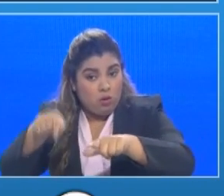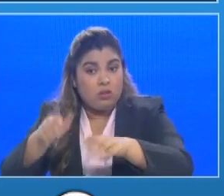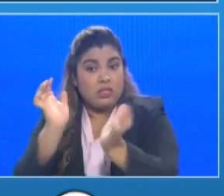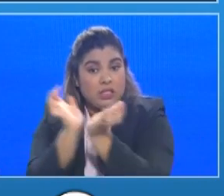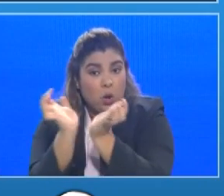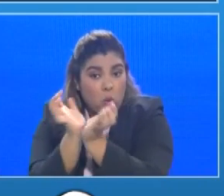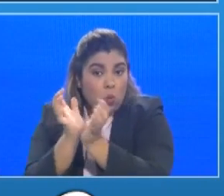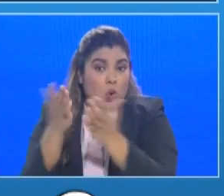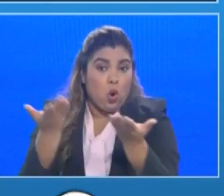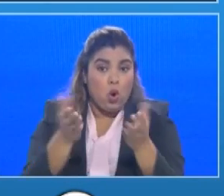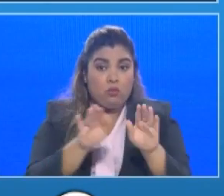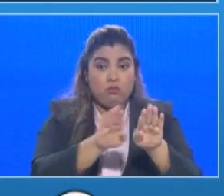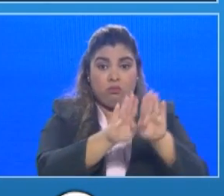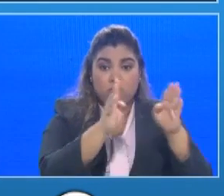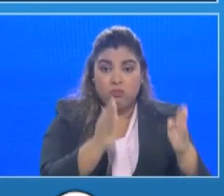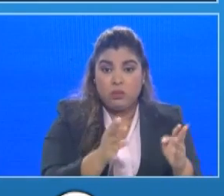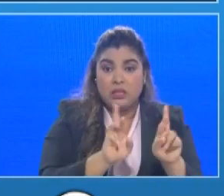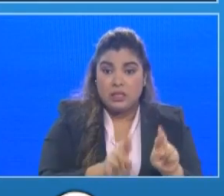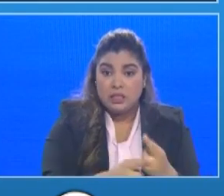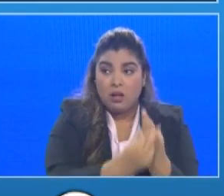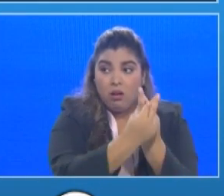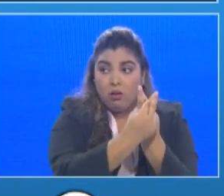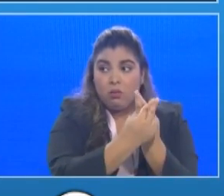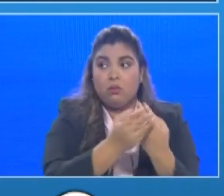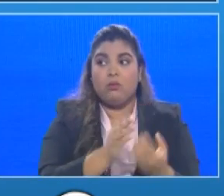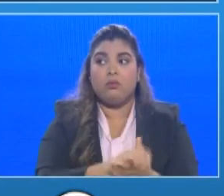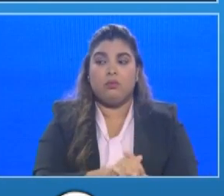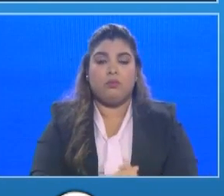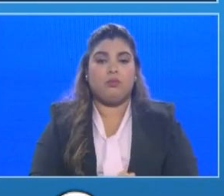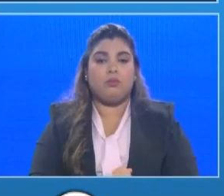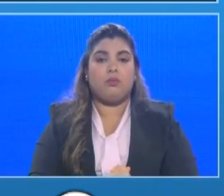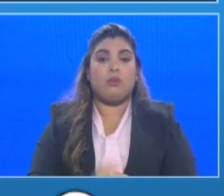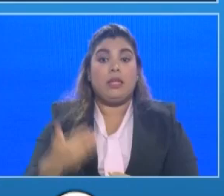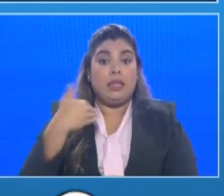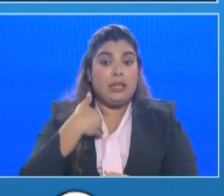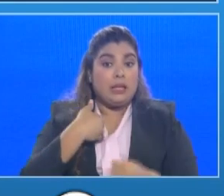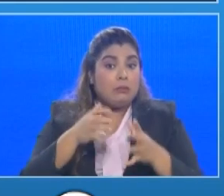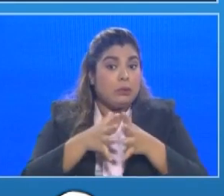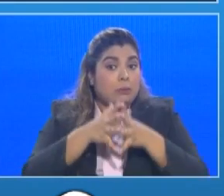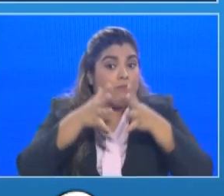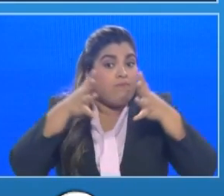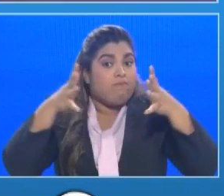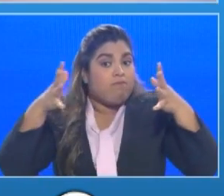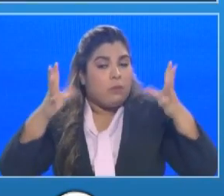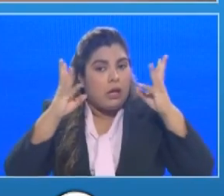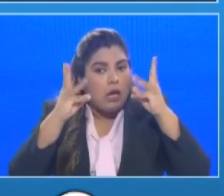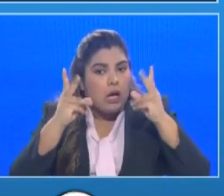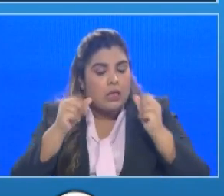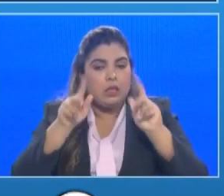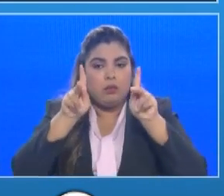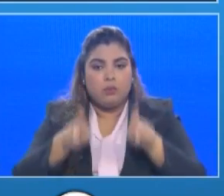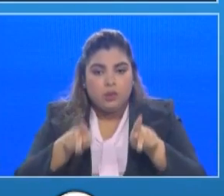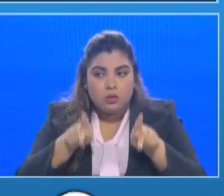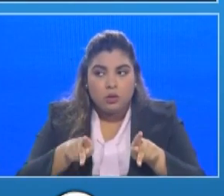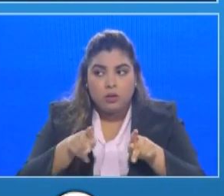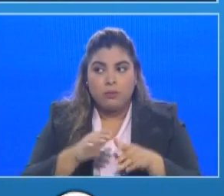funcionamiento por ejemplo en el área metropolitana donde tenemos mayor número de casos el centro